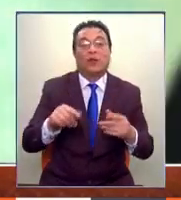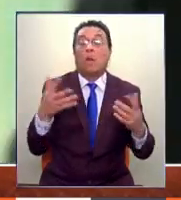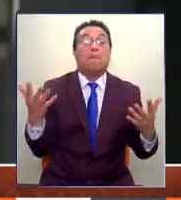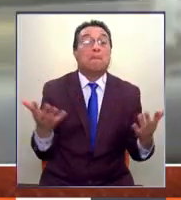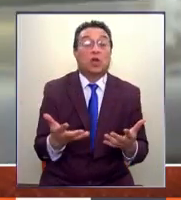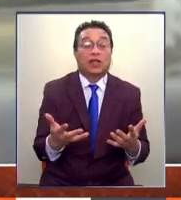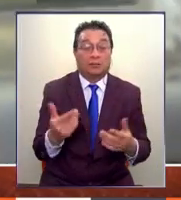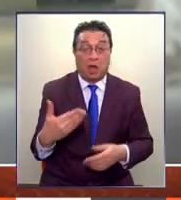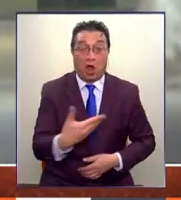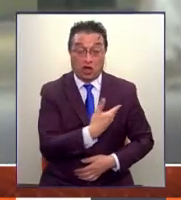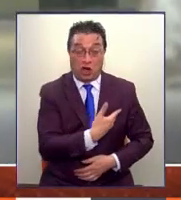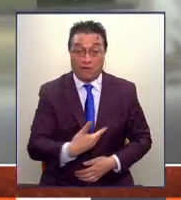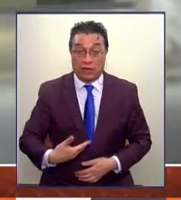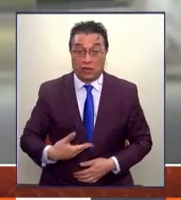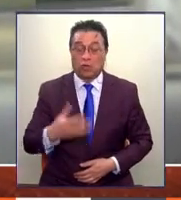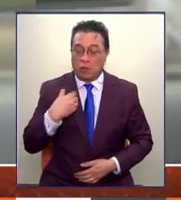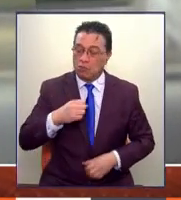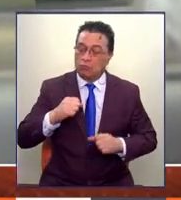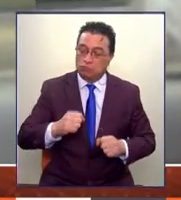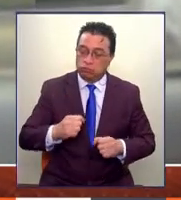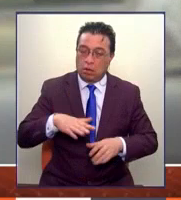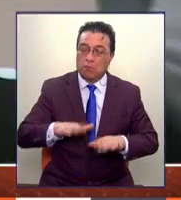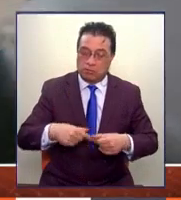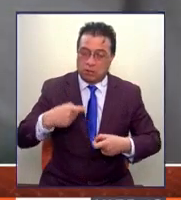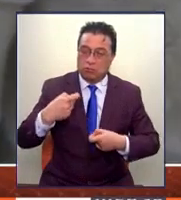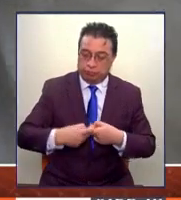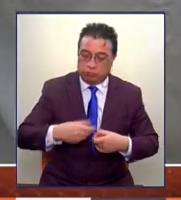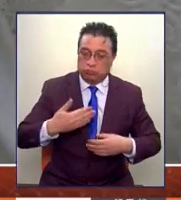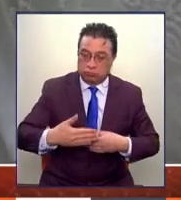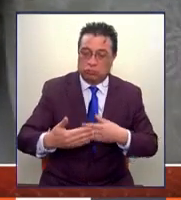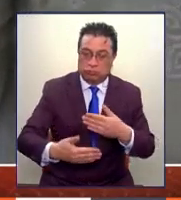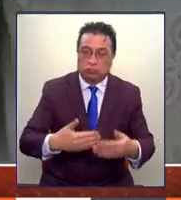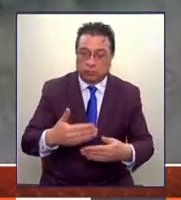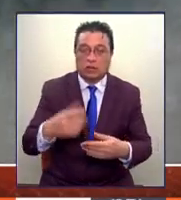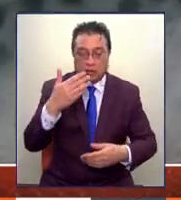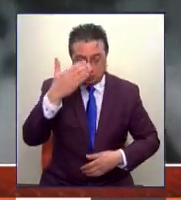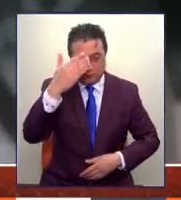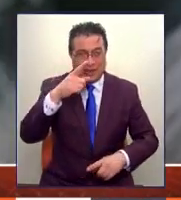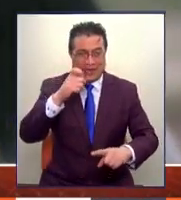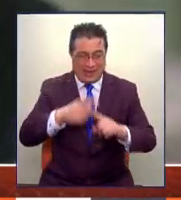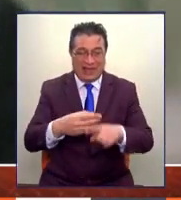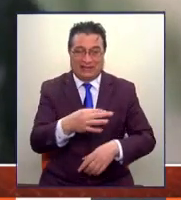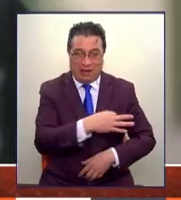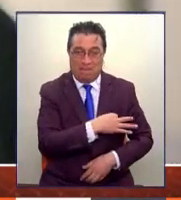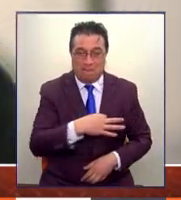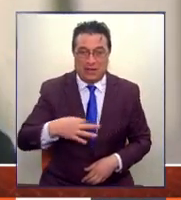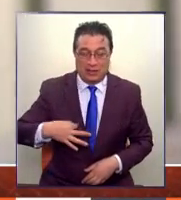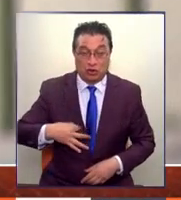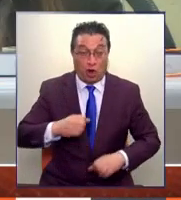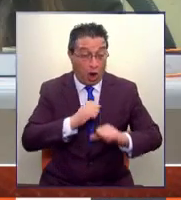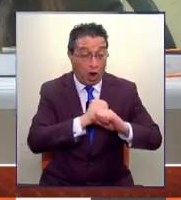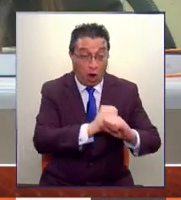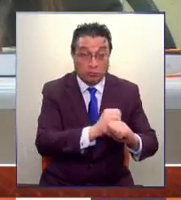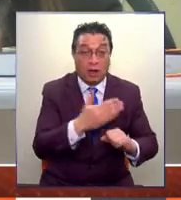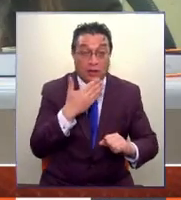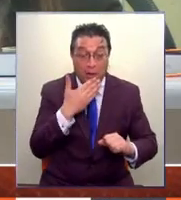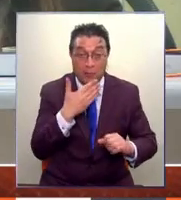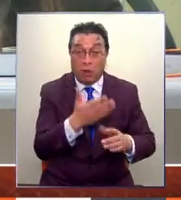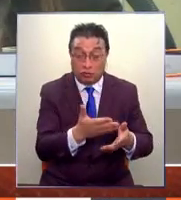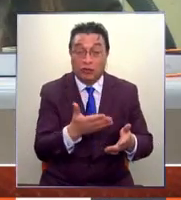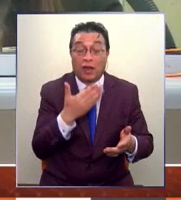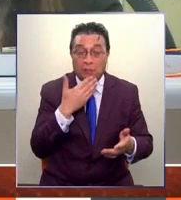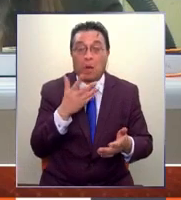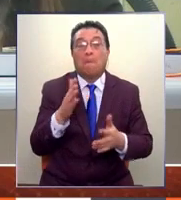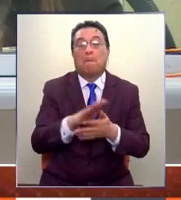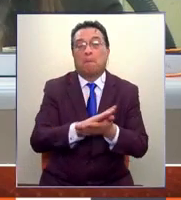postura del gobierno no solo ha sido sostenida por el gobierno, sino que por destacados exministros de la oposición, de la nueva mayoría. Estoy pensando